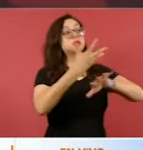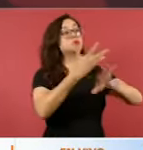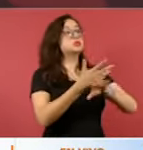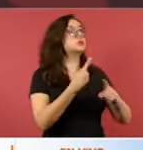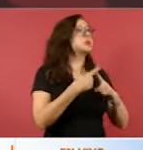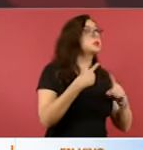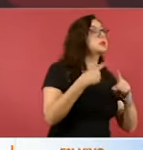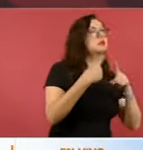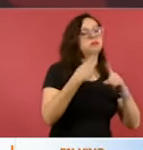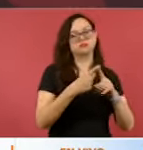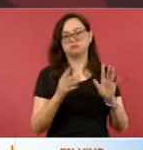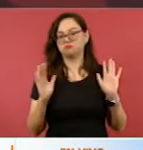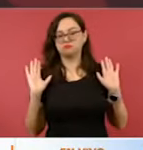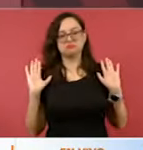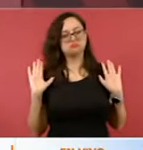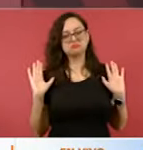Unidos.